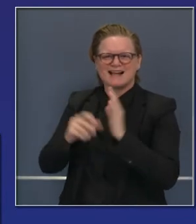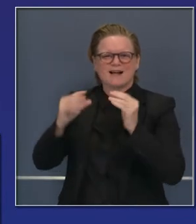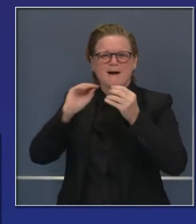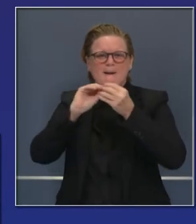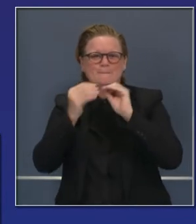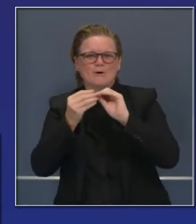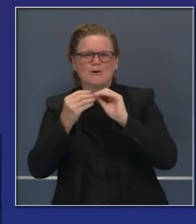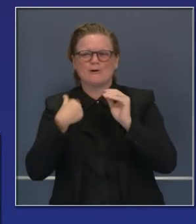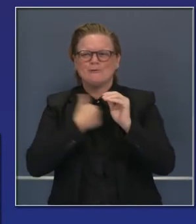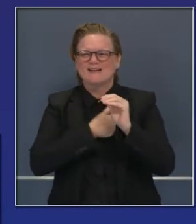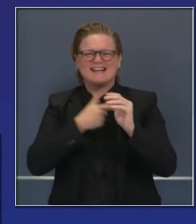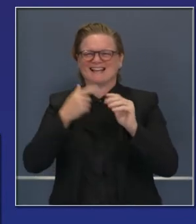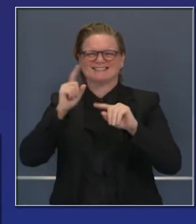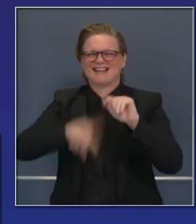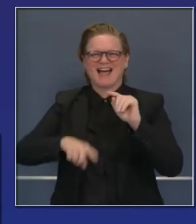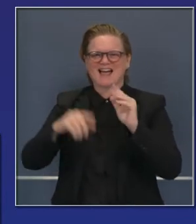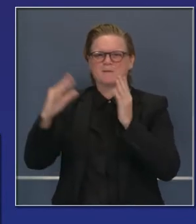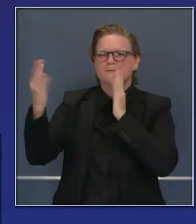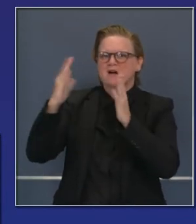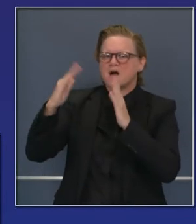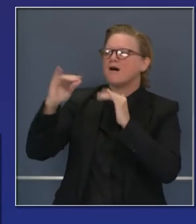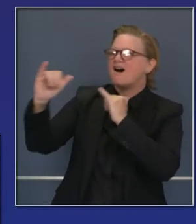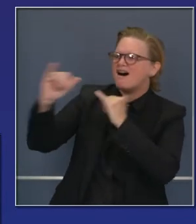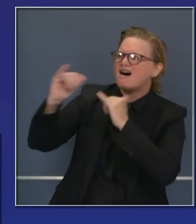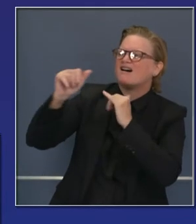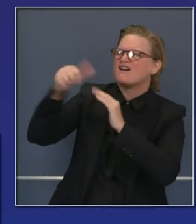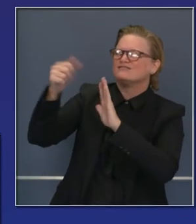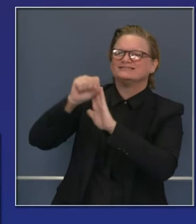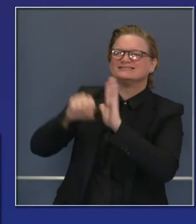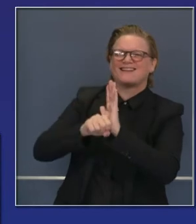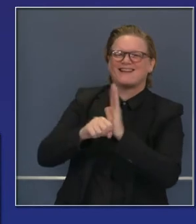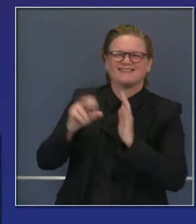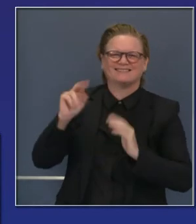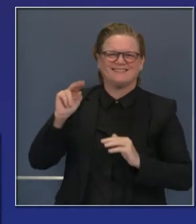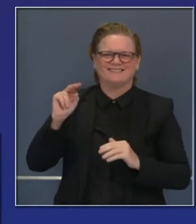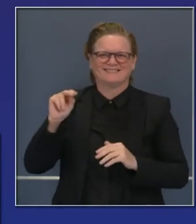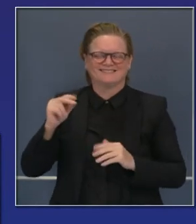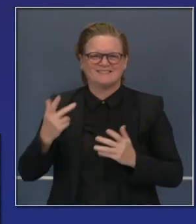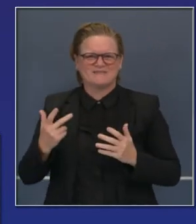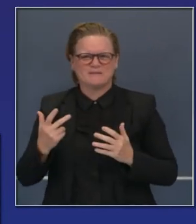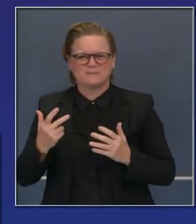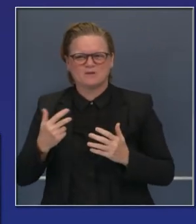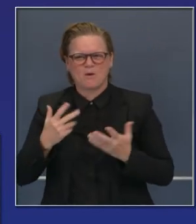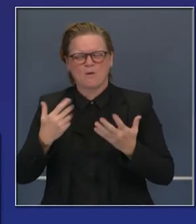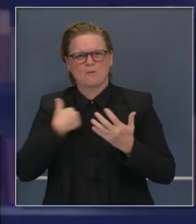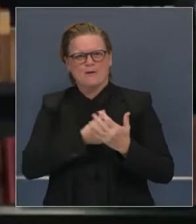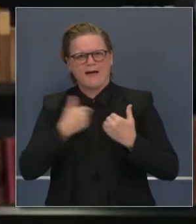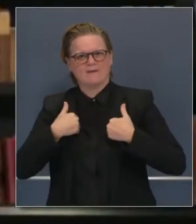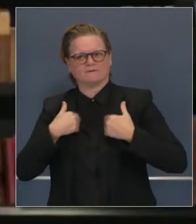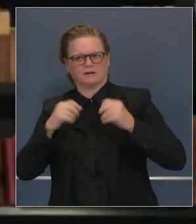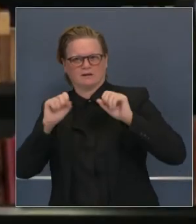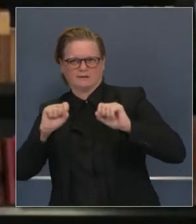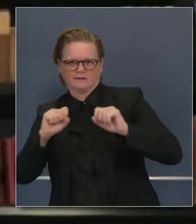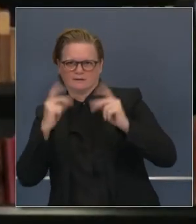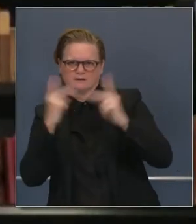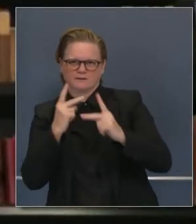de otros estados. Aquí estamos haciendo pruebas a más y más personas,